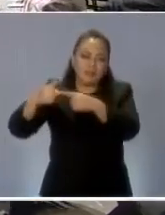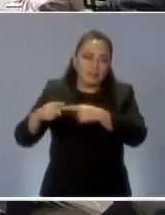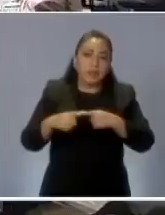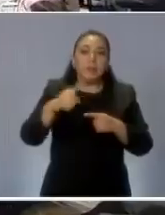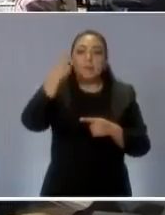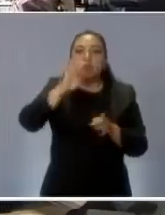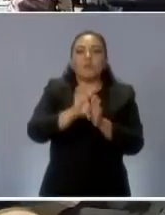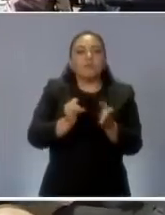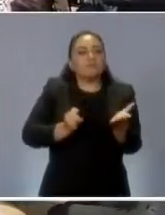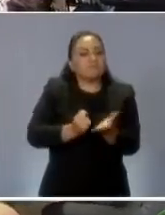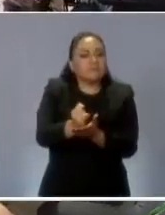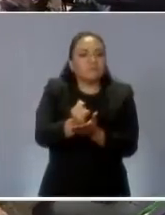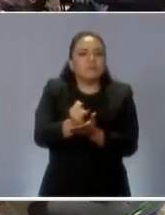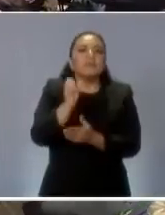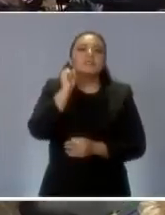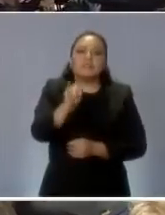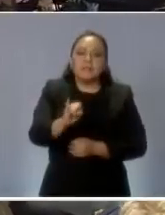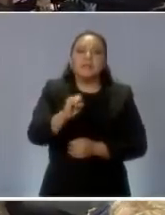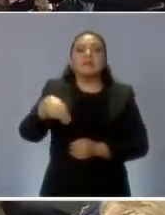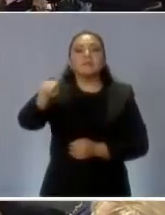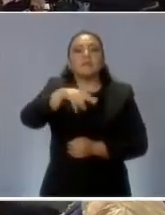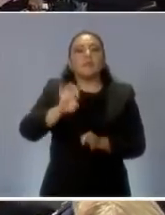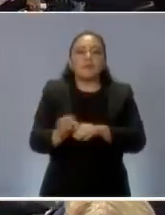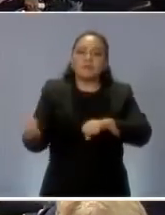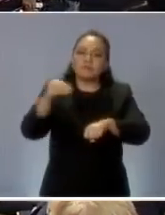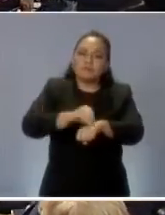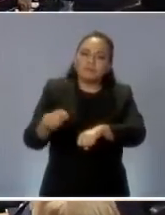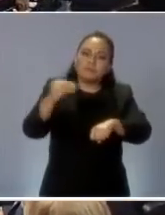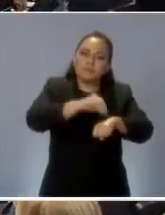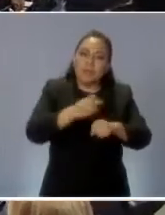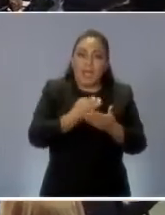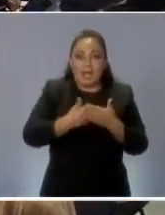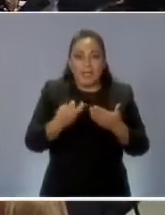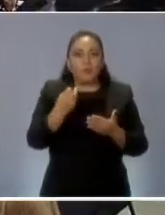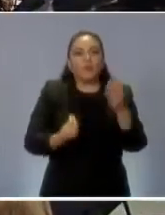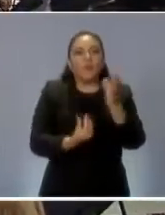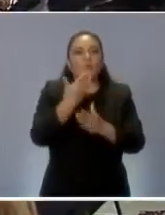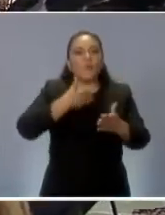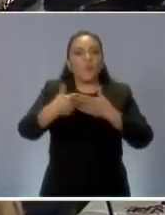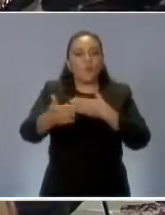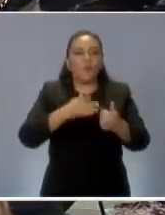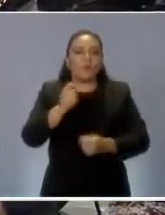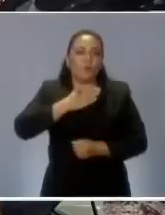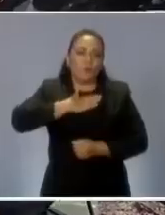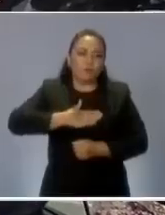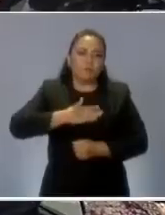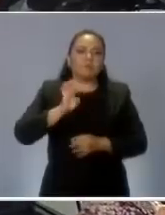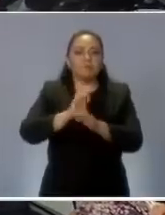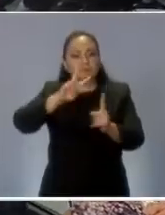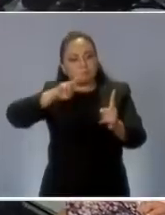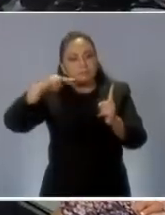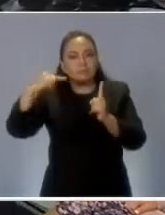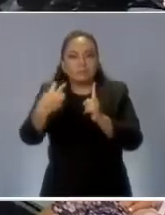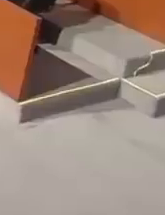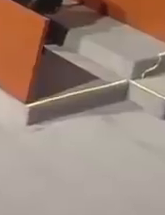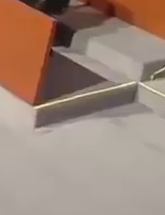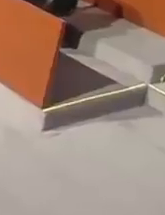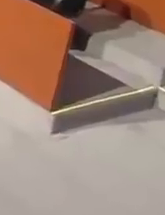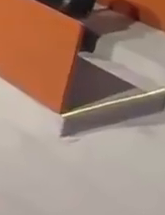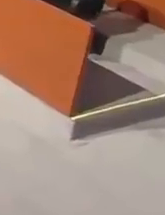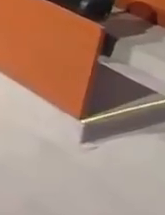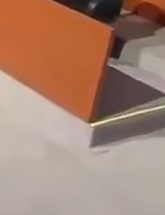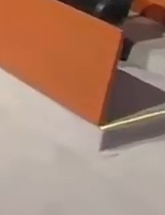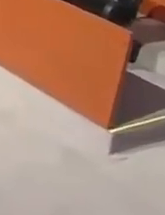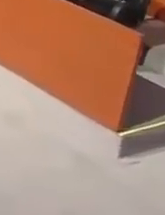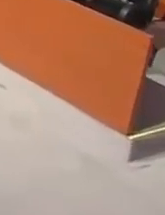años recientes. Detalló que el fin de los programas sociales es que todos puedan integrarse a la vida productiva, ya que durante la